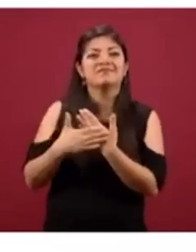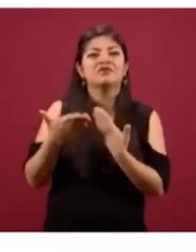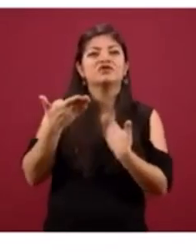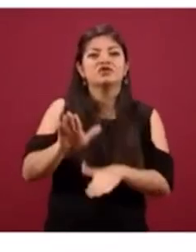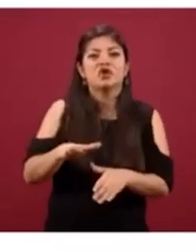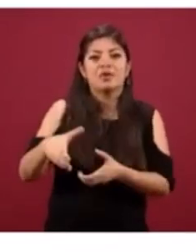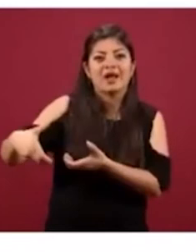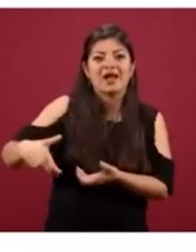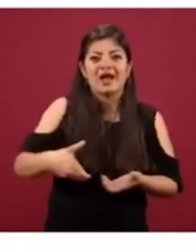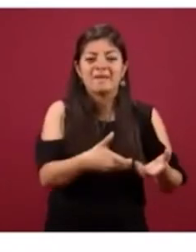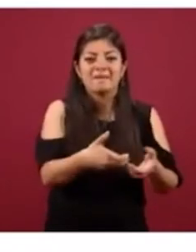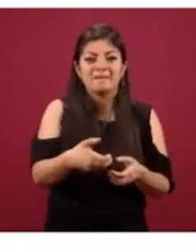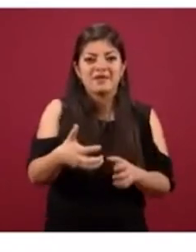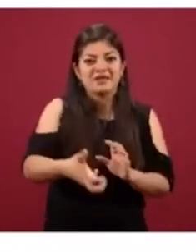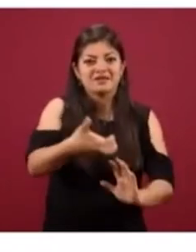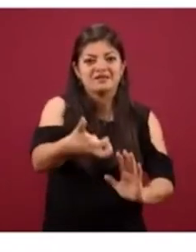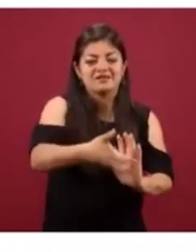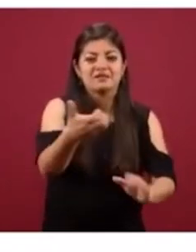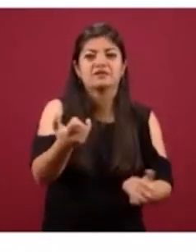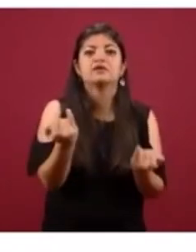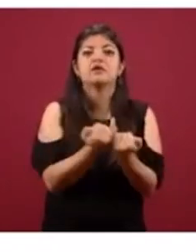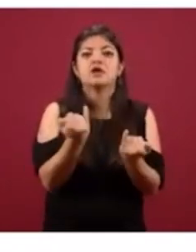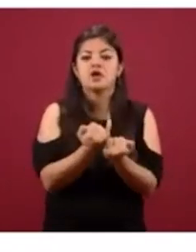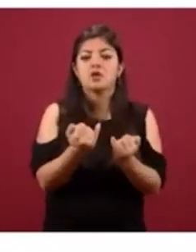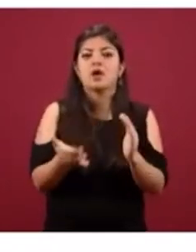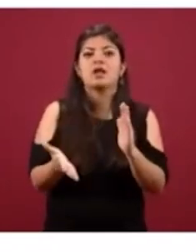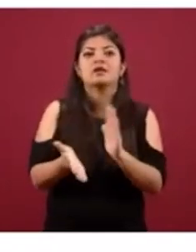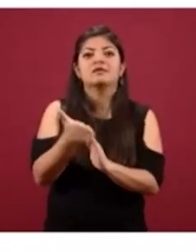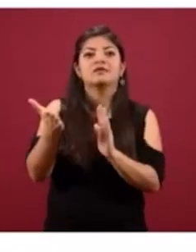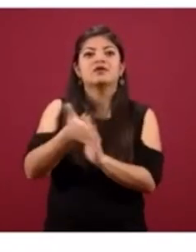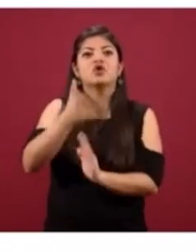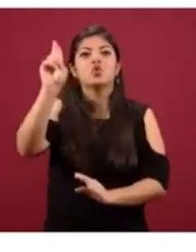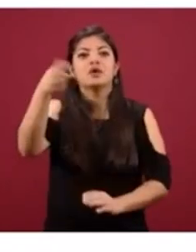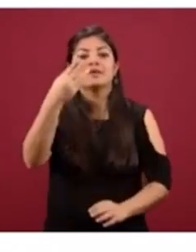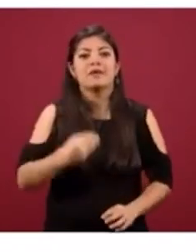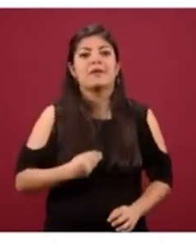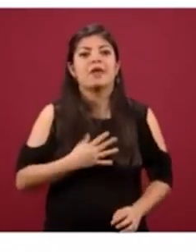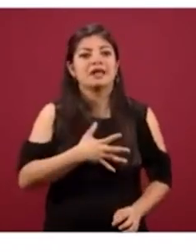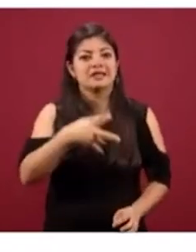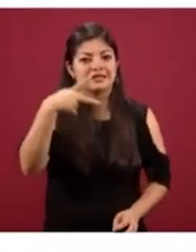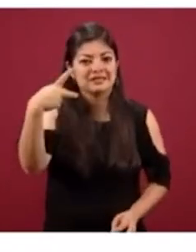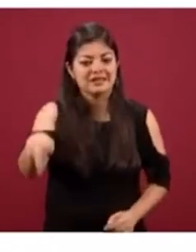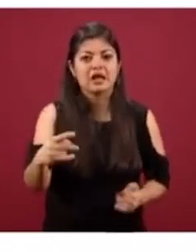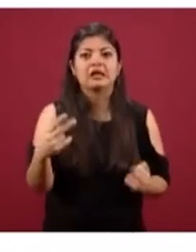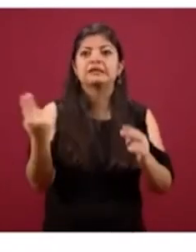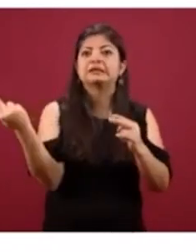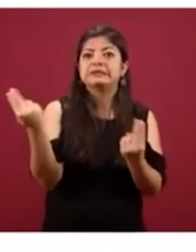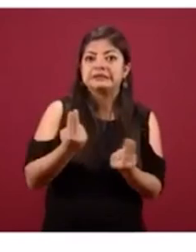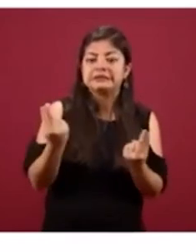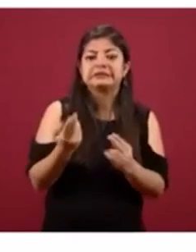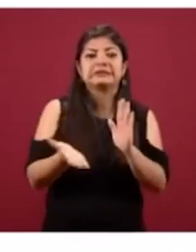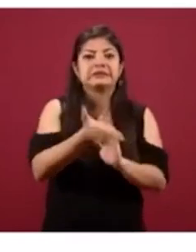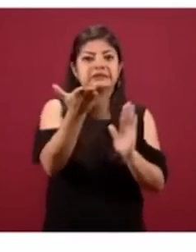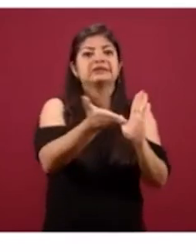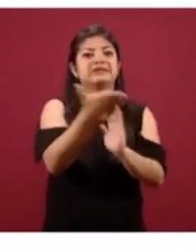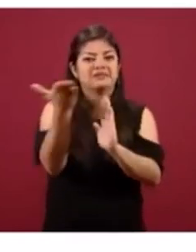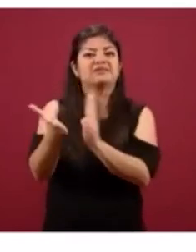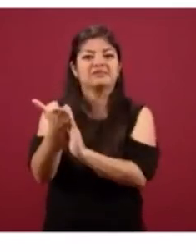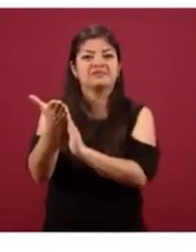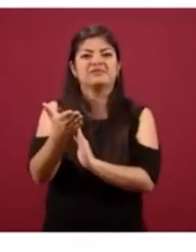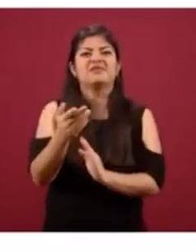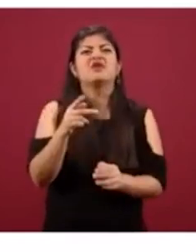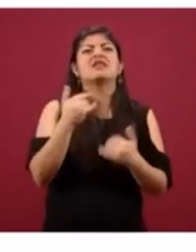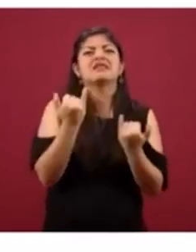construcción de las universidades del bienestar, con la infraestructura que se requiere para este proyecto de integración